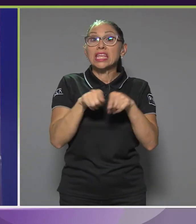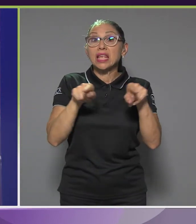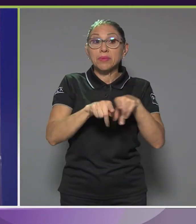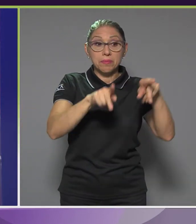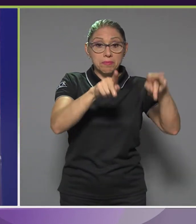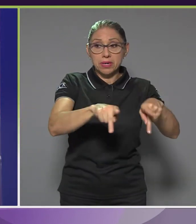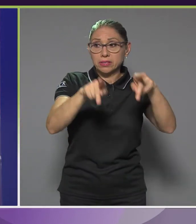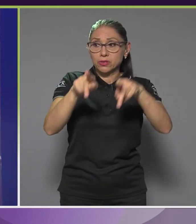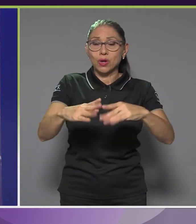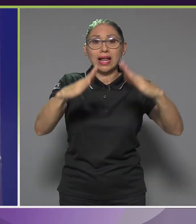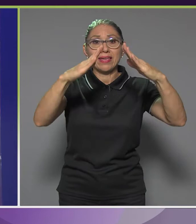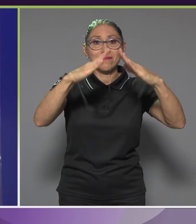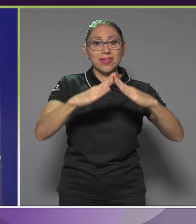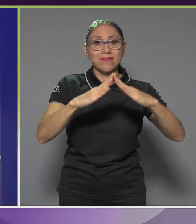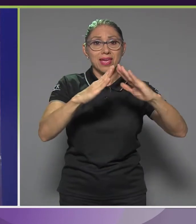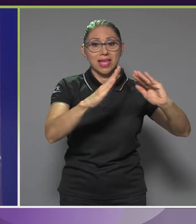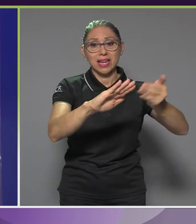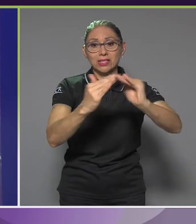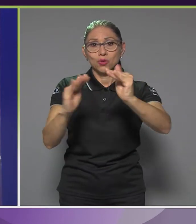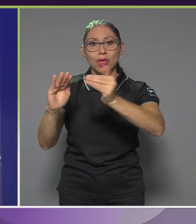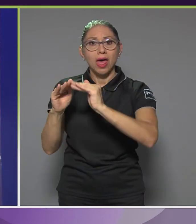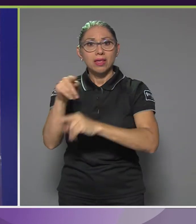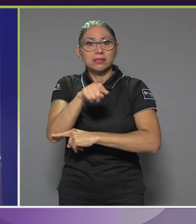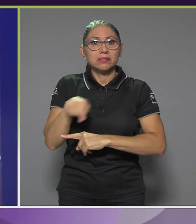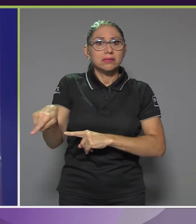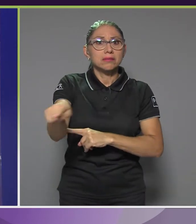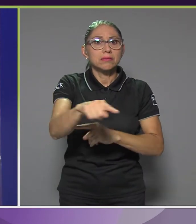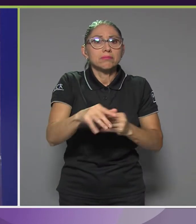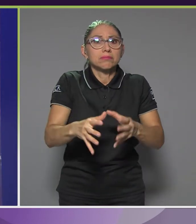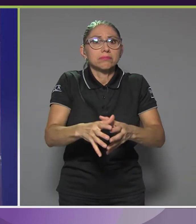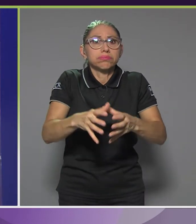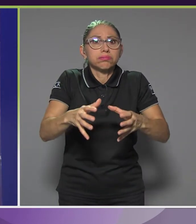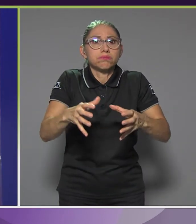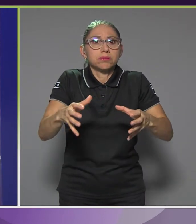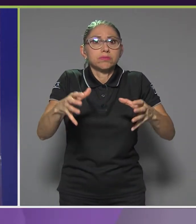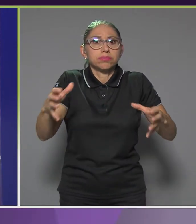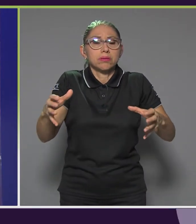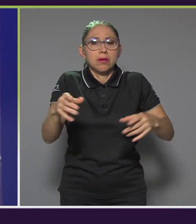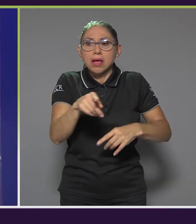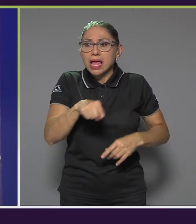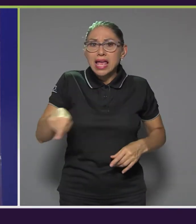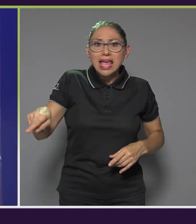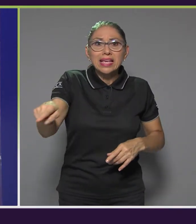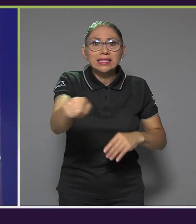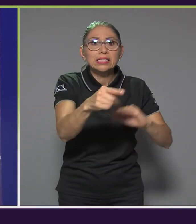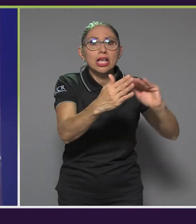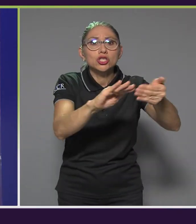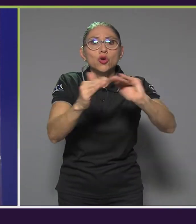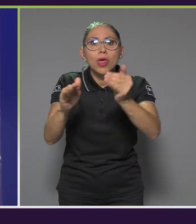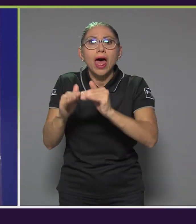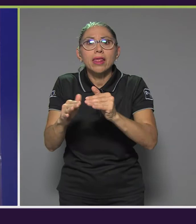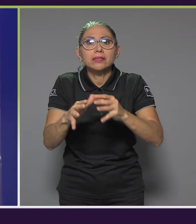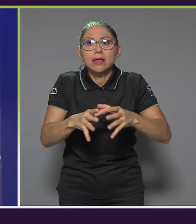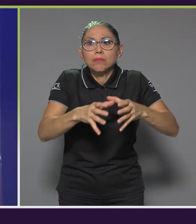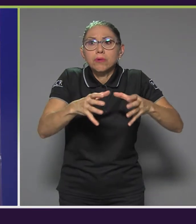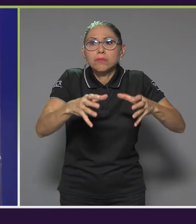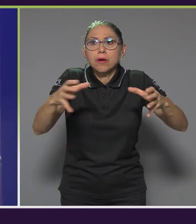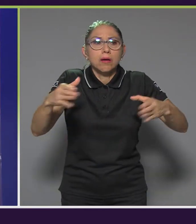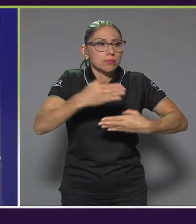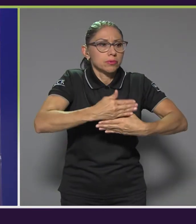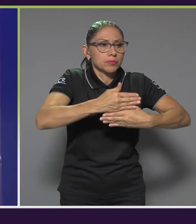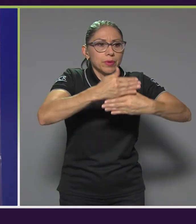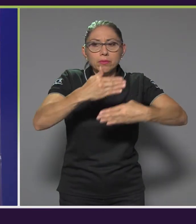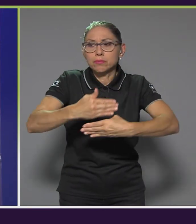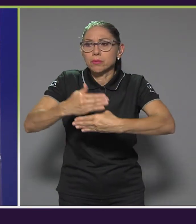envejeciendo. Estas ciudades que están creciendo rapidísimo también tienen una población que se está haciendo mayor. Entonces, ¿cómo